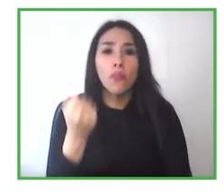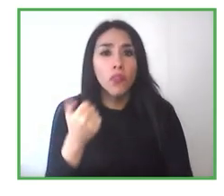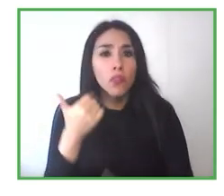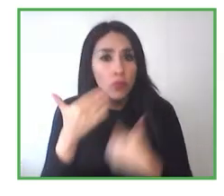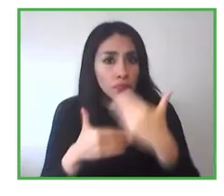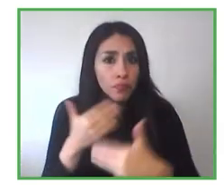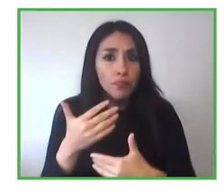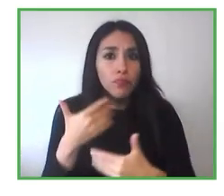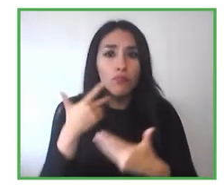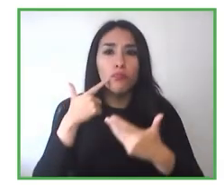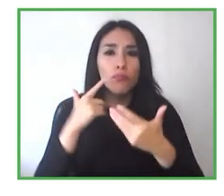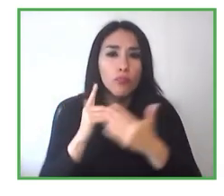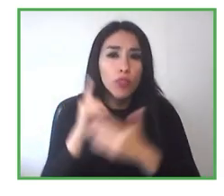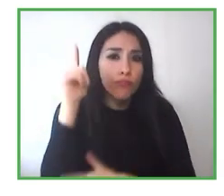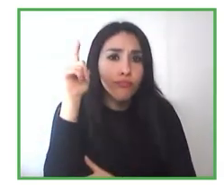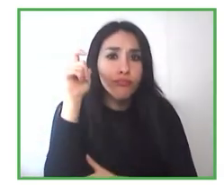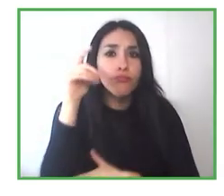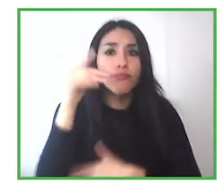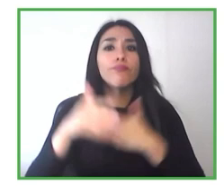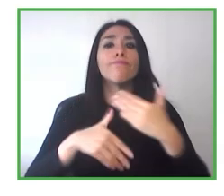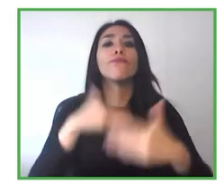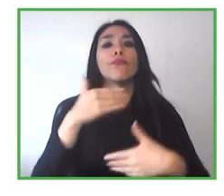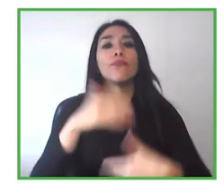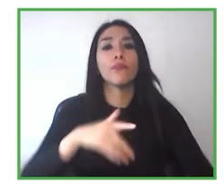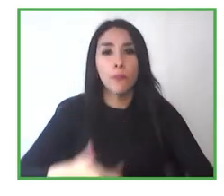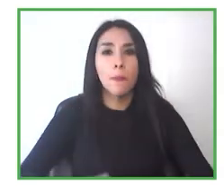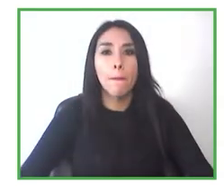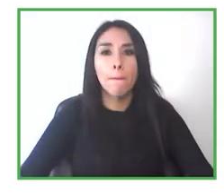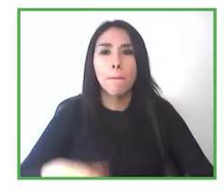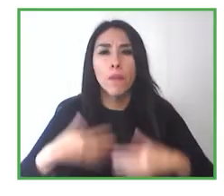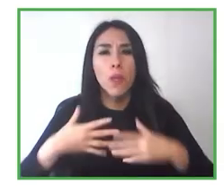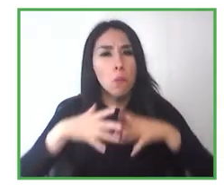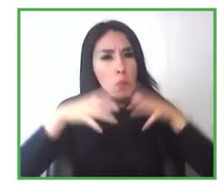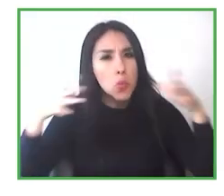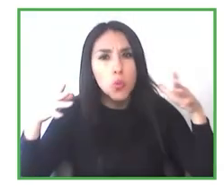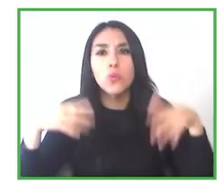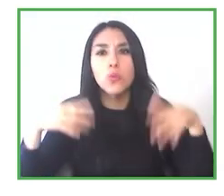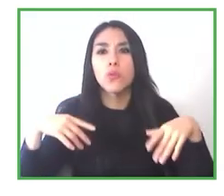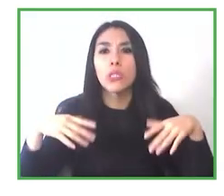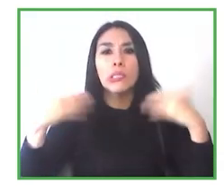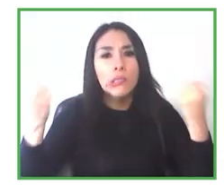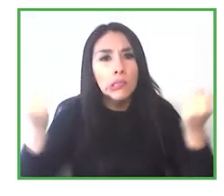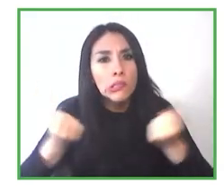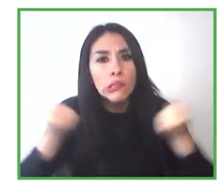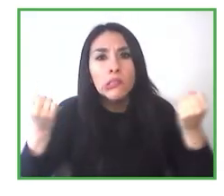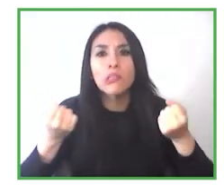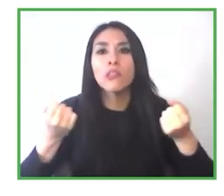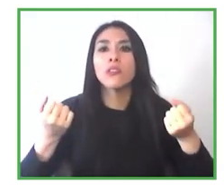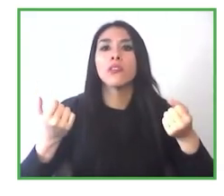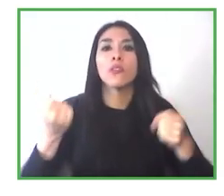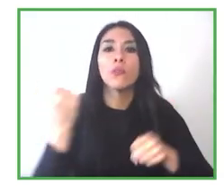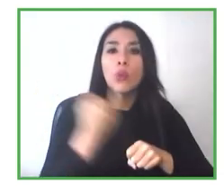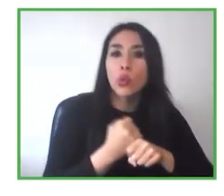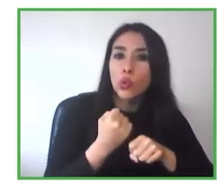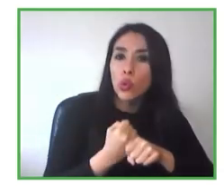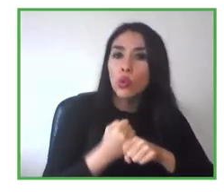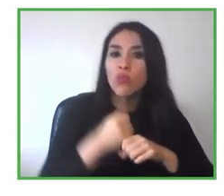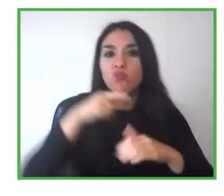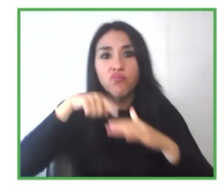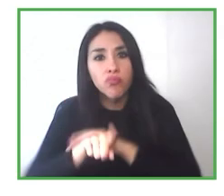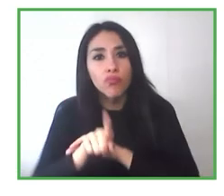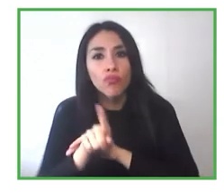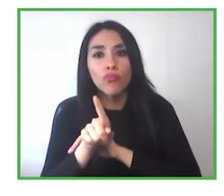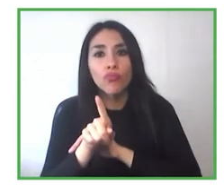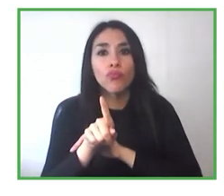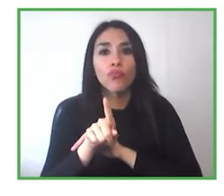en el que, por ejemplo, la persona ingresó a trabajar, y en las primeras dos semanas en que ingresó a trabajar, nosotras debemos hacer este contacto.